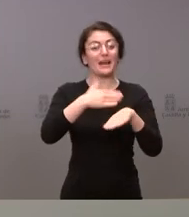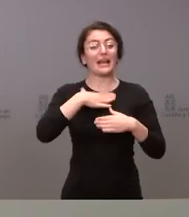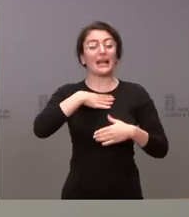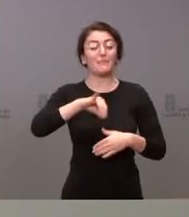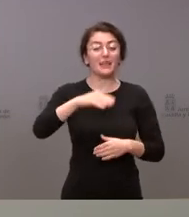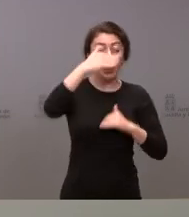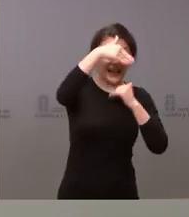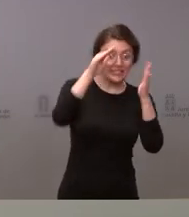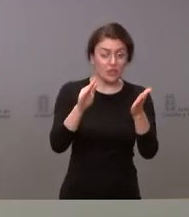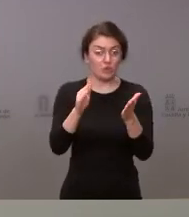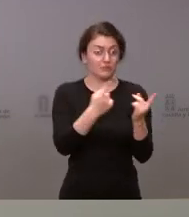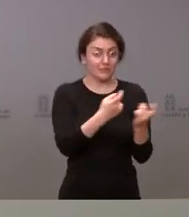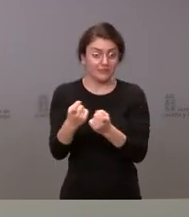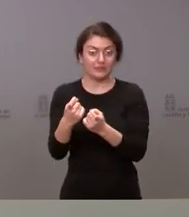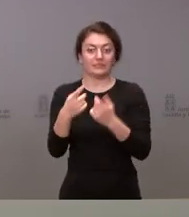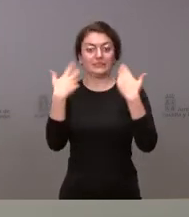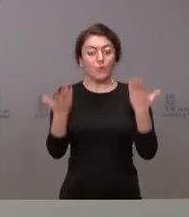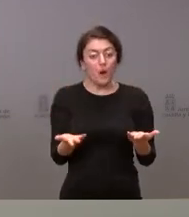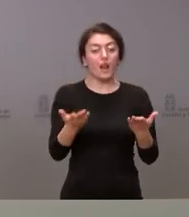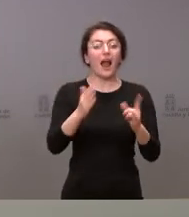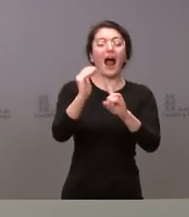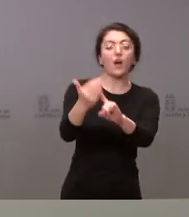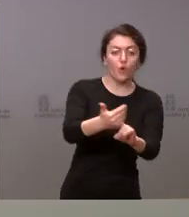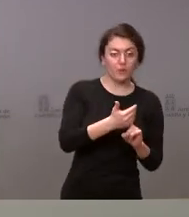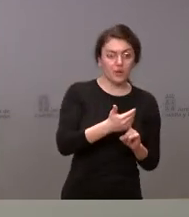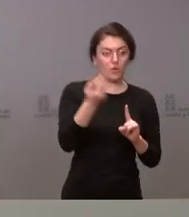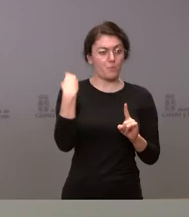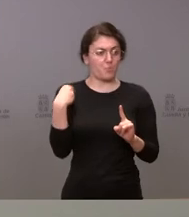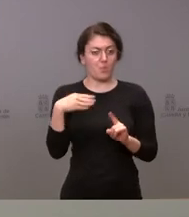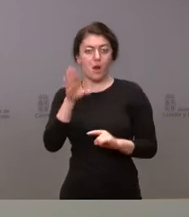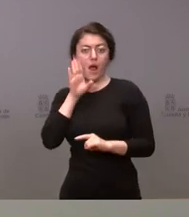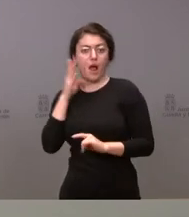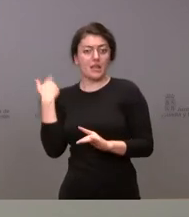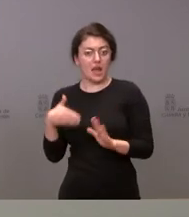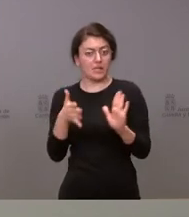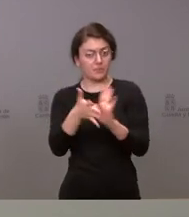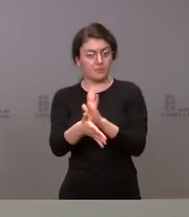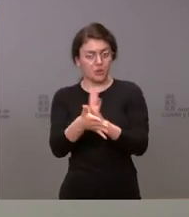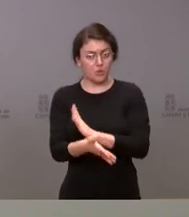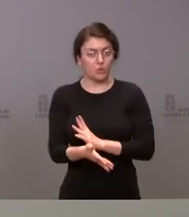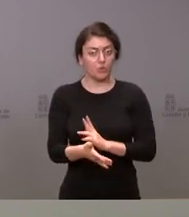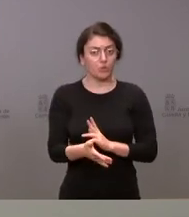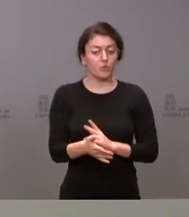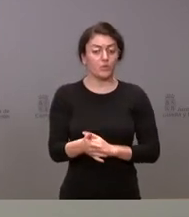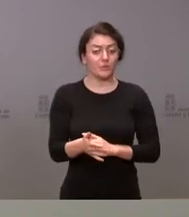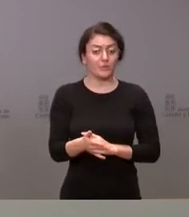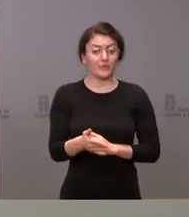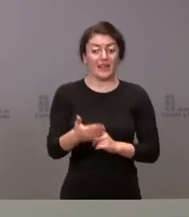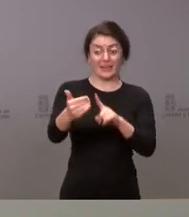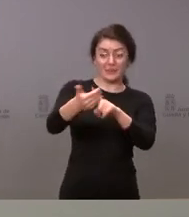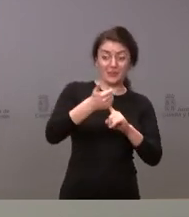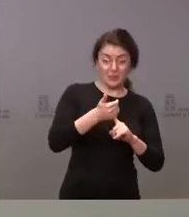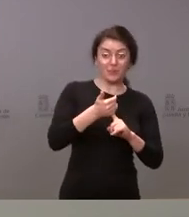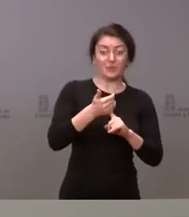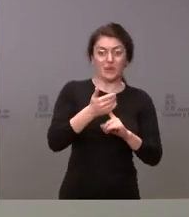todo lo que tiene que ver con el acogimiento. Les he señalado algunas de las cuestiones en las cuales ya estamos en marcha. También en coordinación con las corporaciones locales.